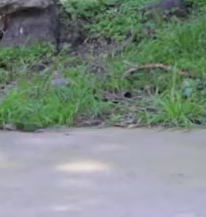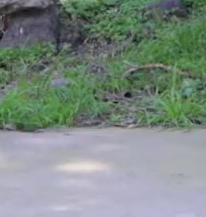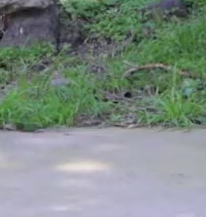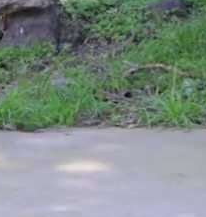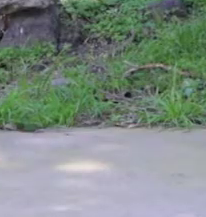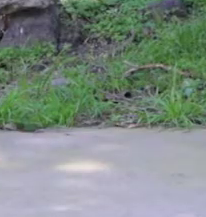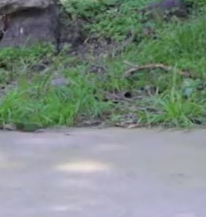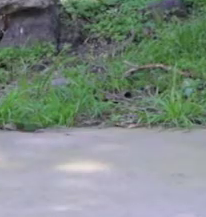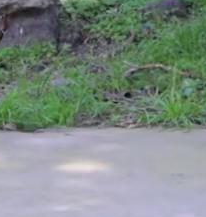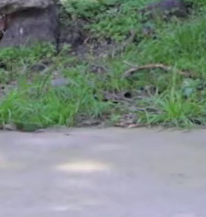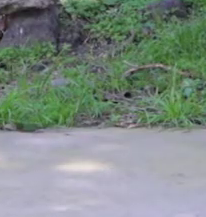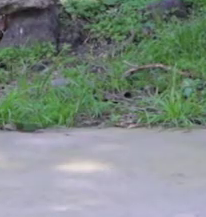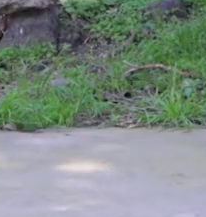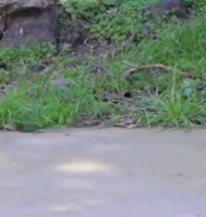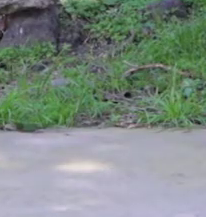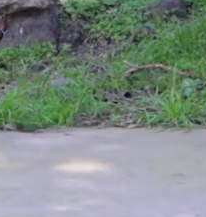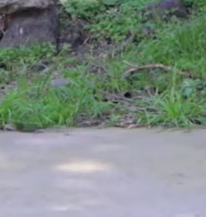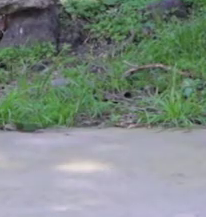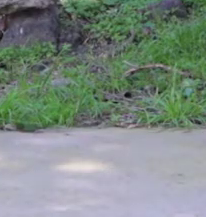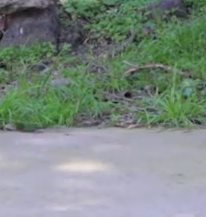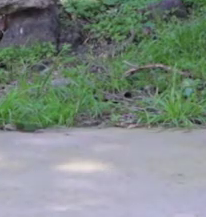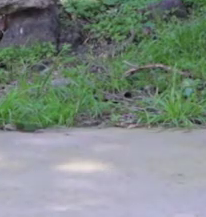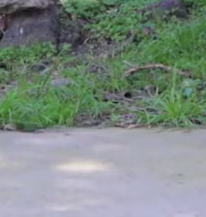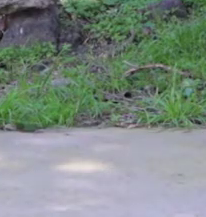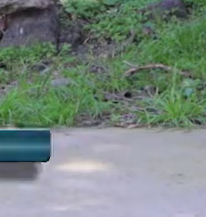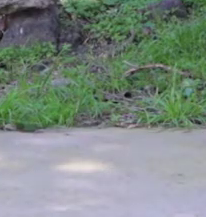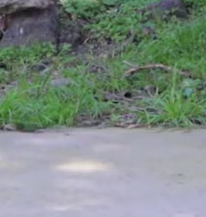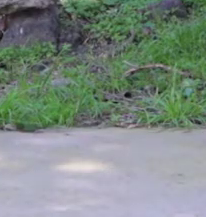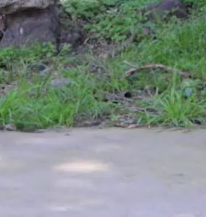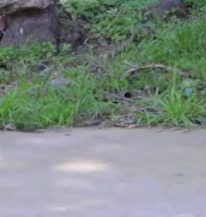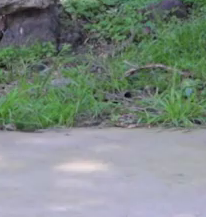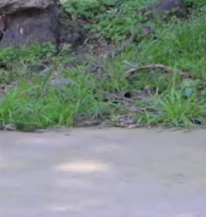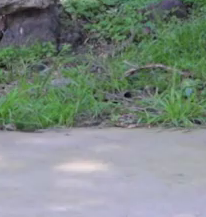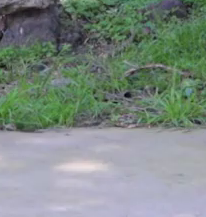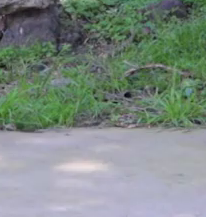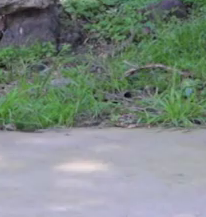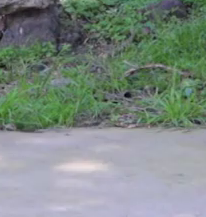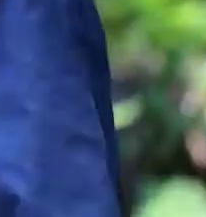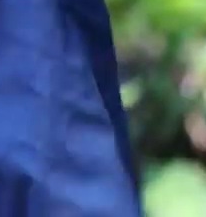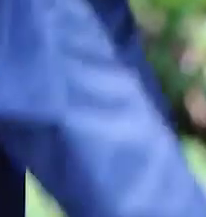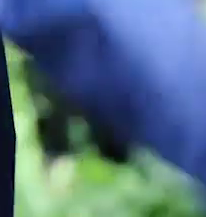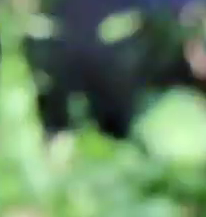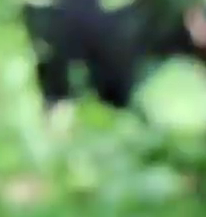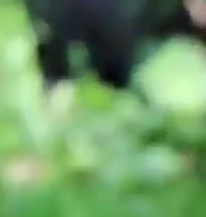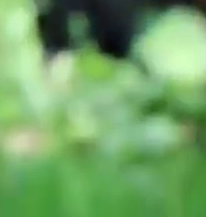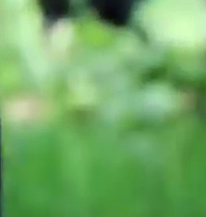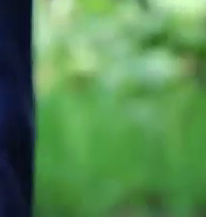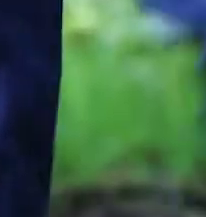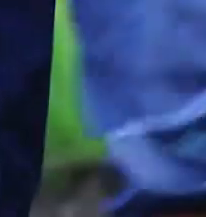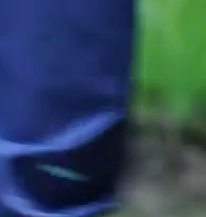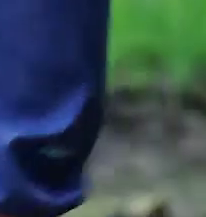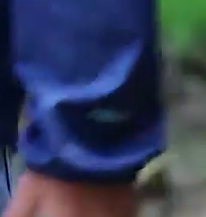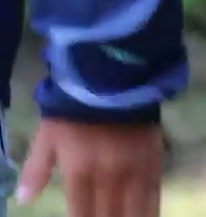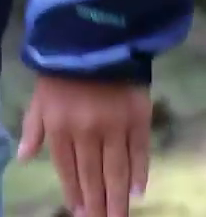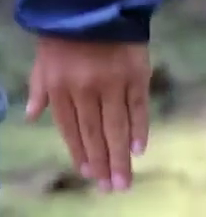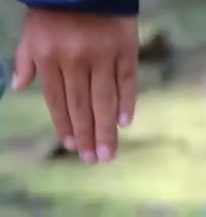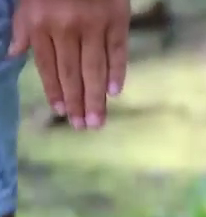Las puntas hacia adentro. Nuevamente las ponemos en posición. Las puntas hacia adentro de los pies.